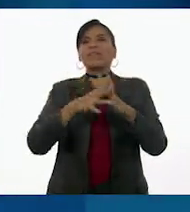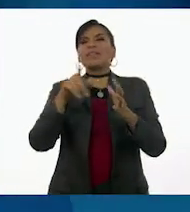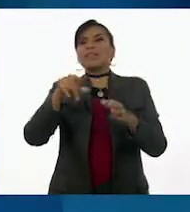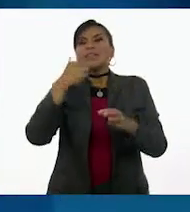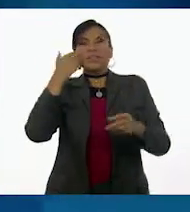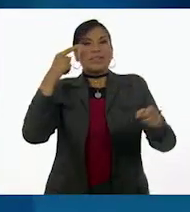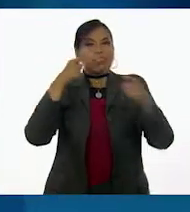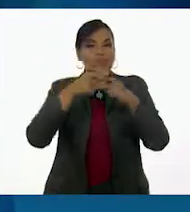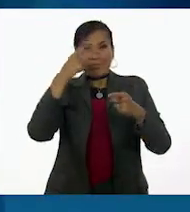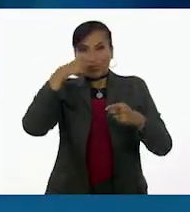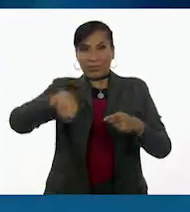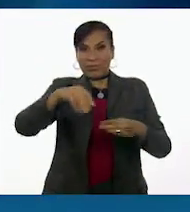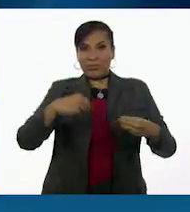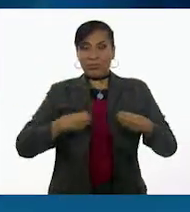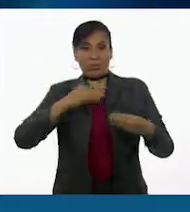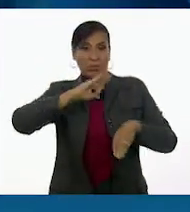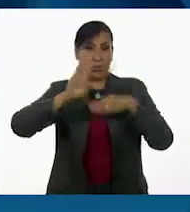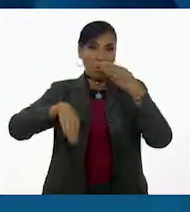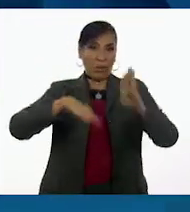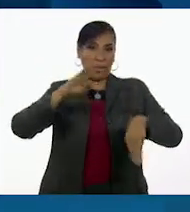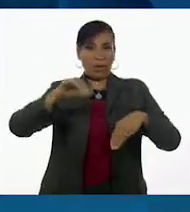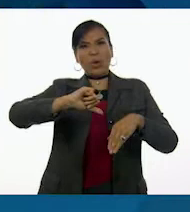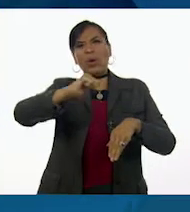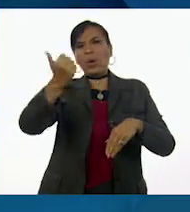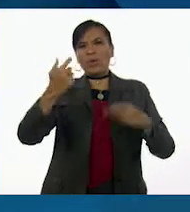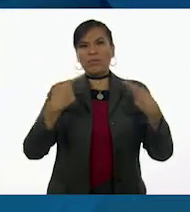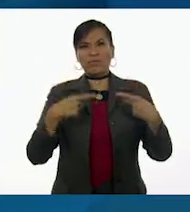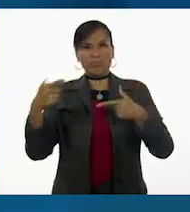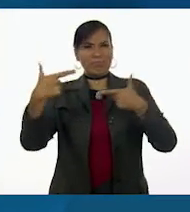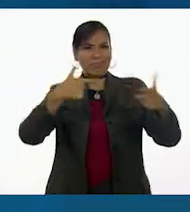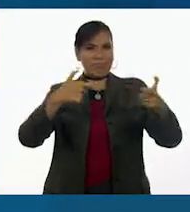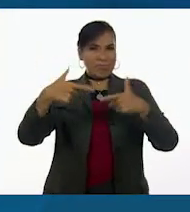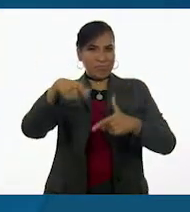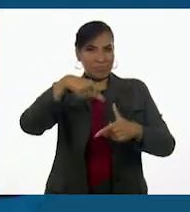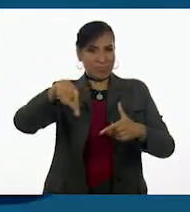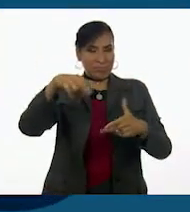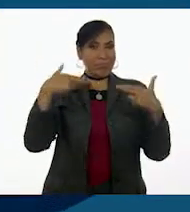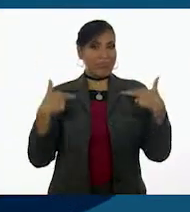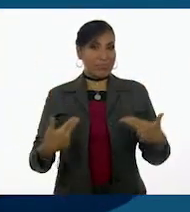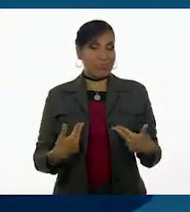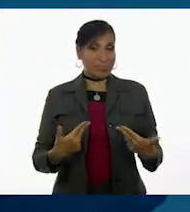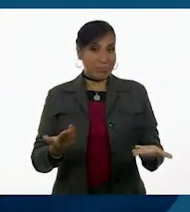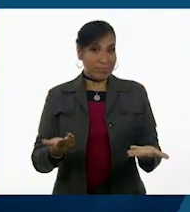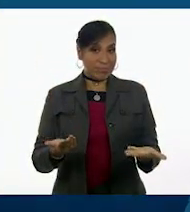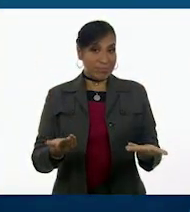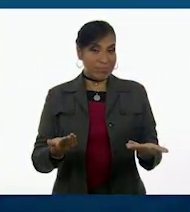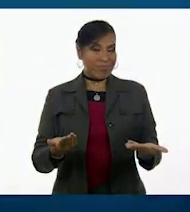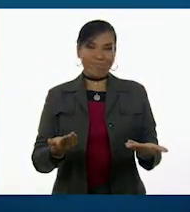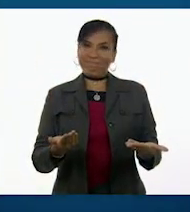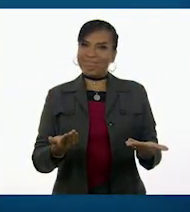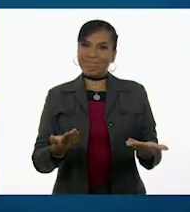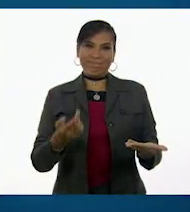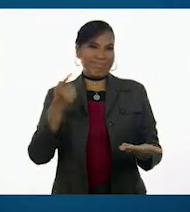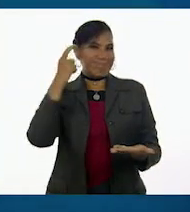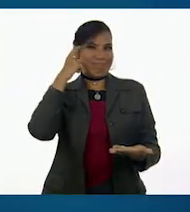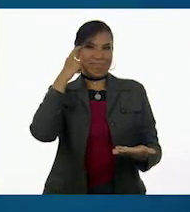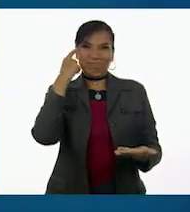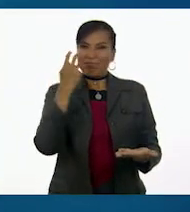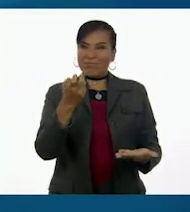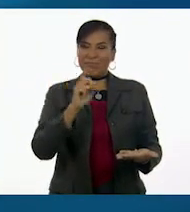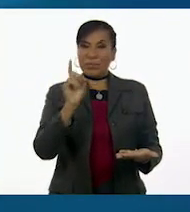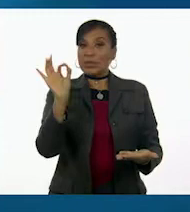o meta para su vida morir en manos de otros seres humanos? Ay, pues eso no lo había pensado.